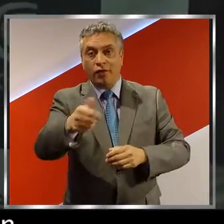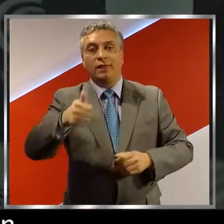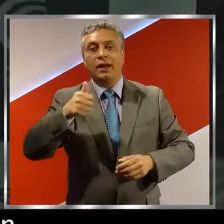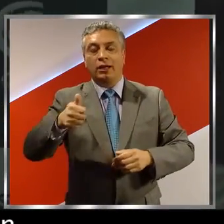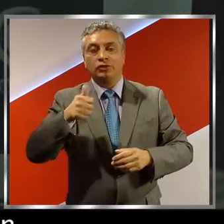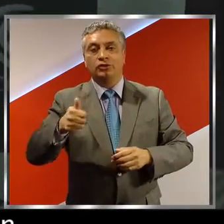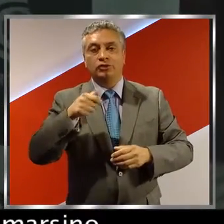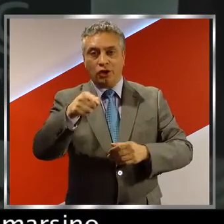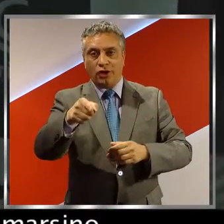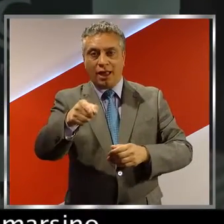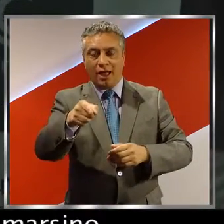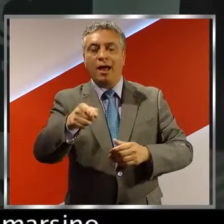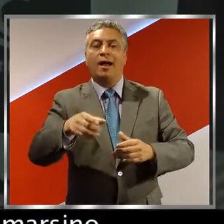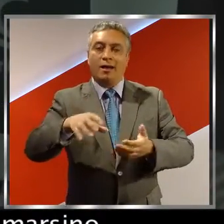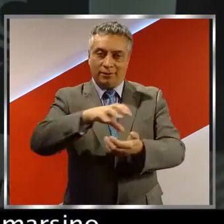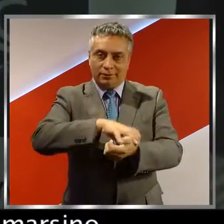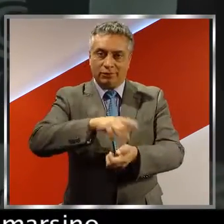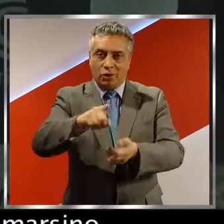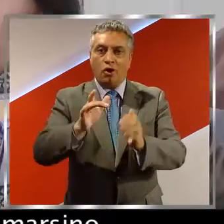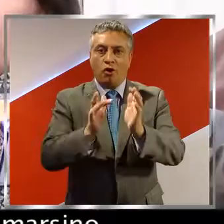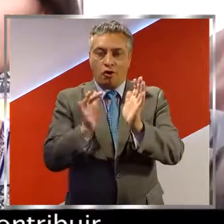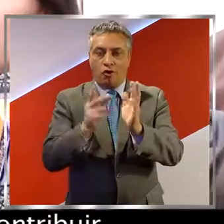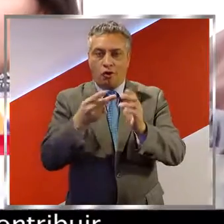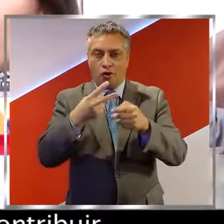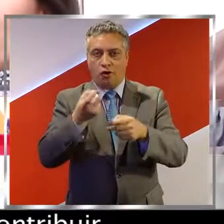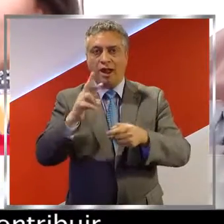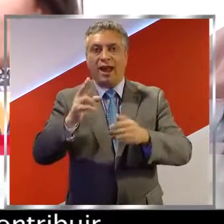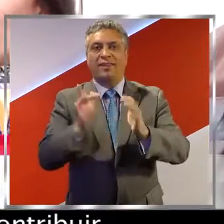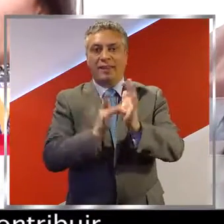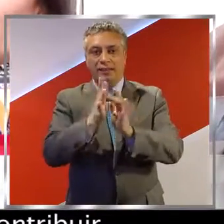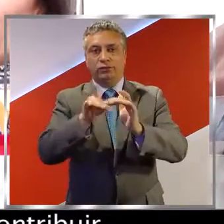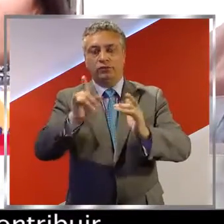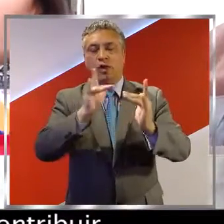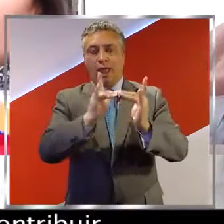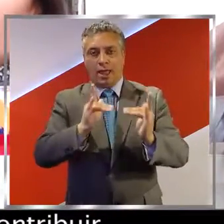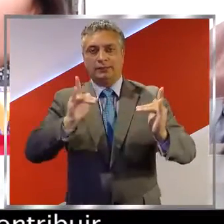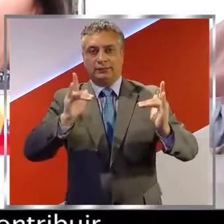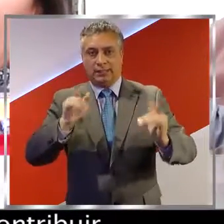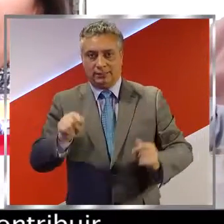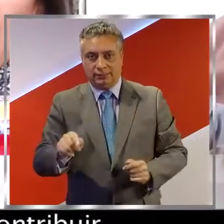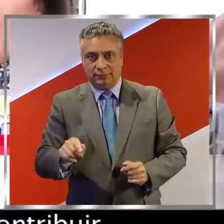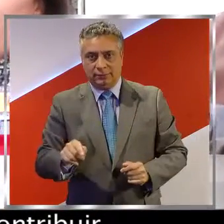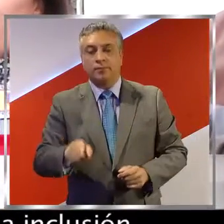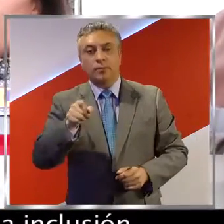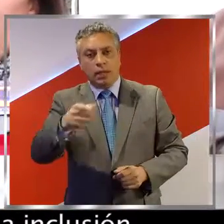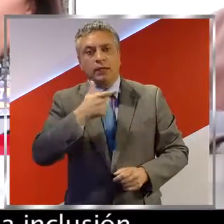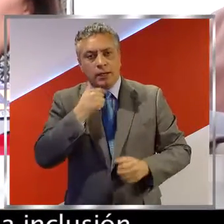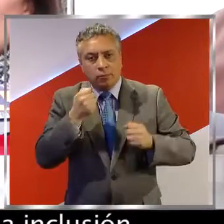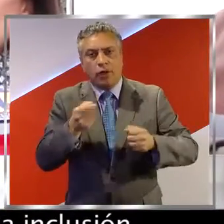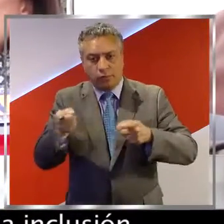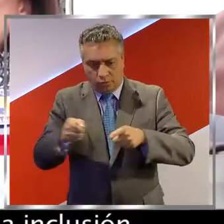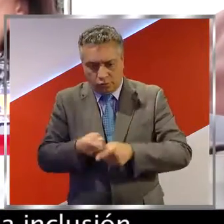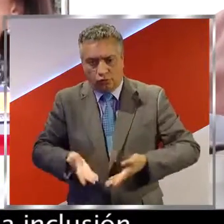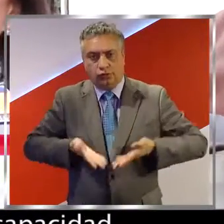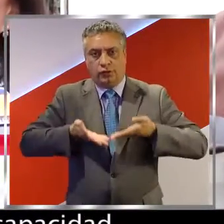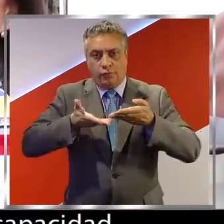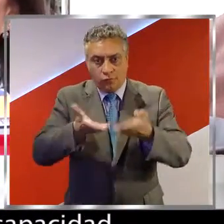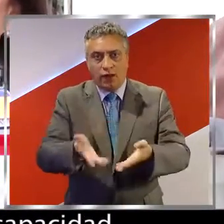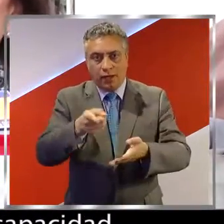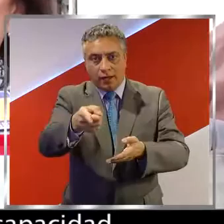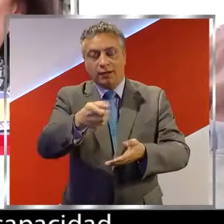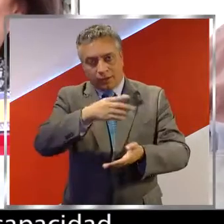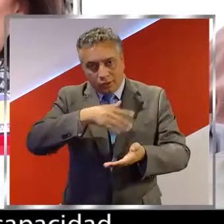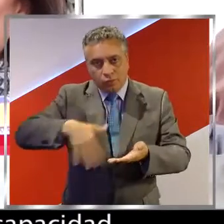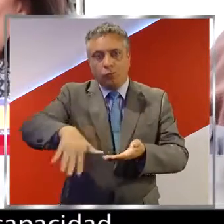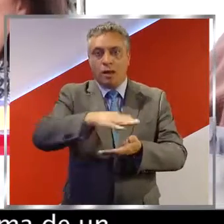en la región de Aysén, Dominique Brautigam Lagomarsino. El objetivo de poder contribuir a la comunidad en lo que es la inclusión laboral de